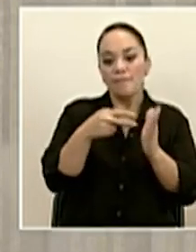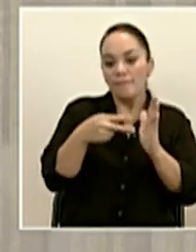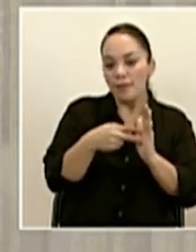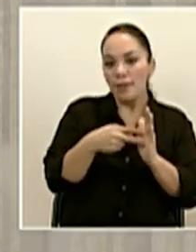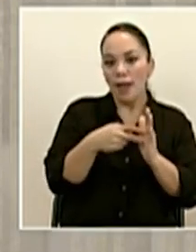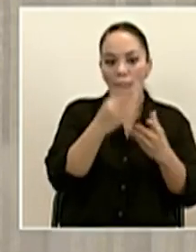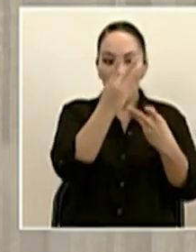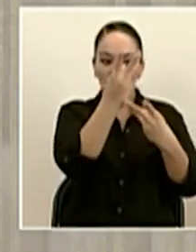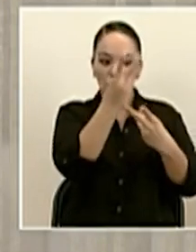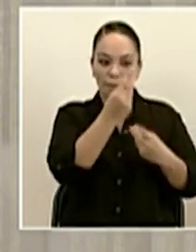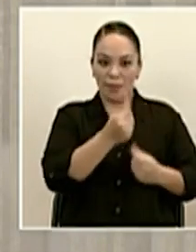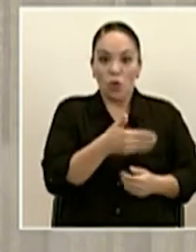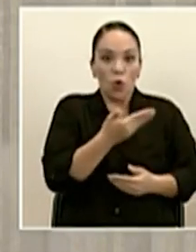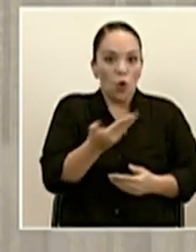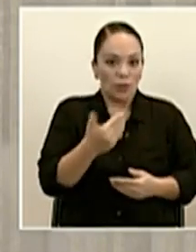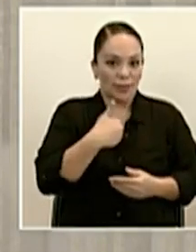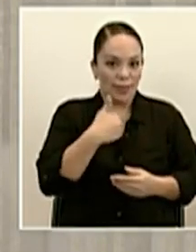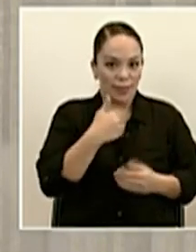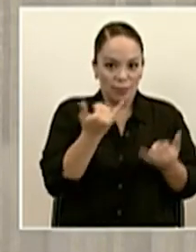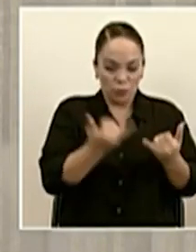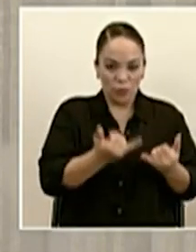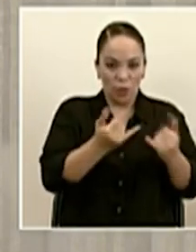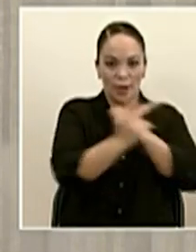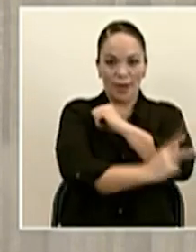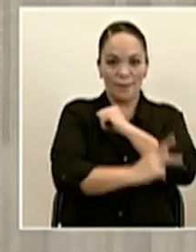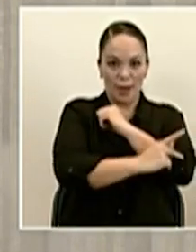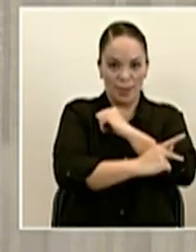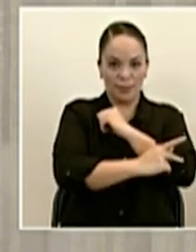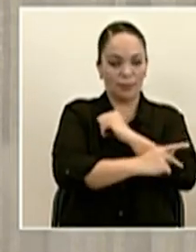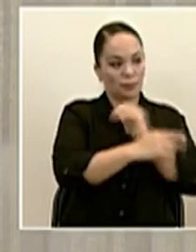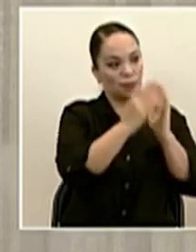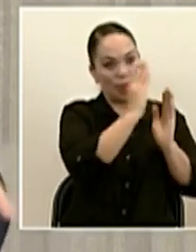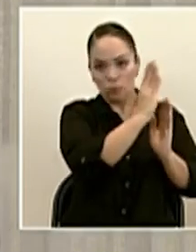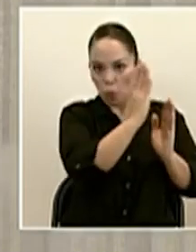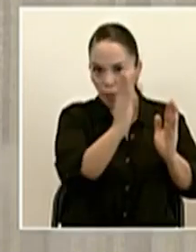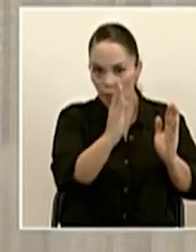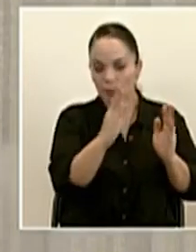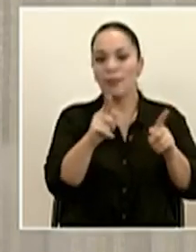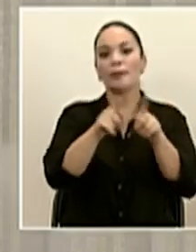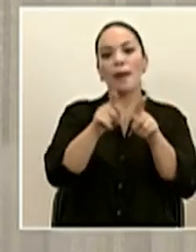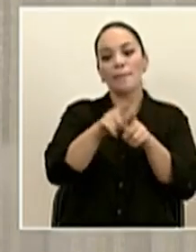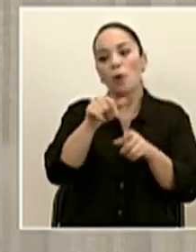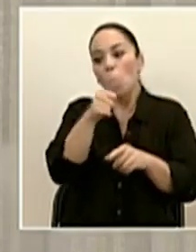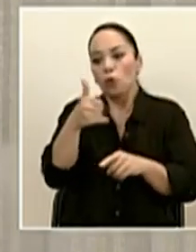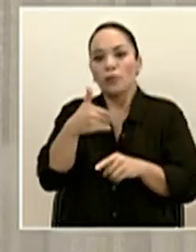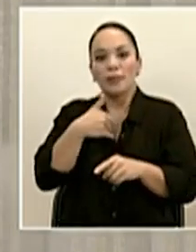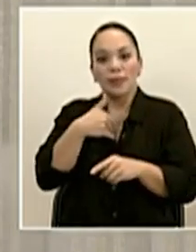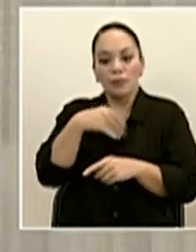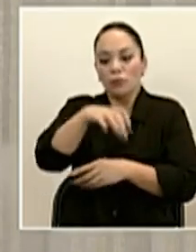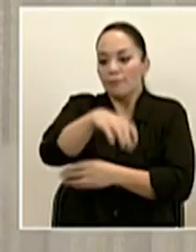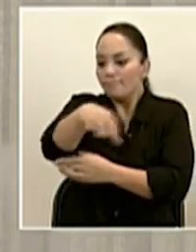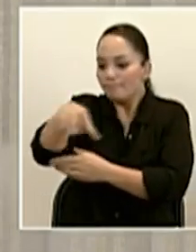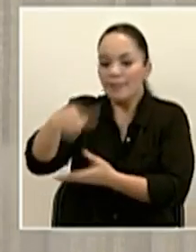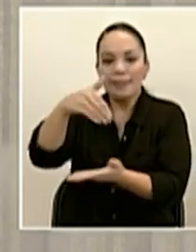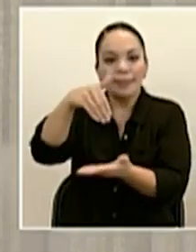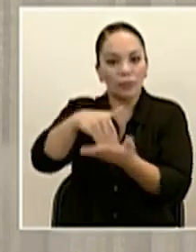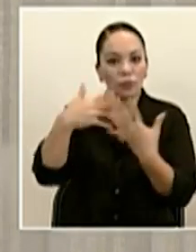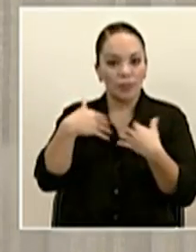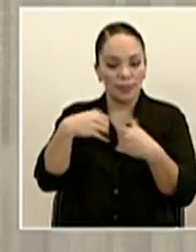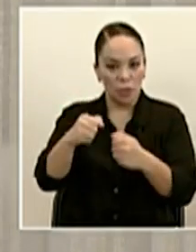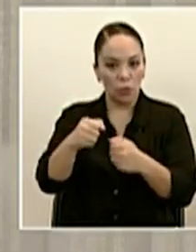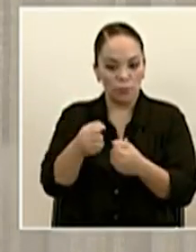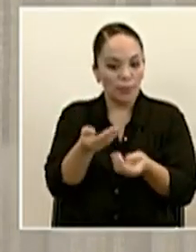local en nuestras bodegas centrales, inventario en todos los centros de salud a los cuales distribuimos este material